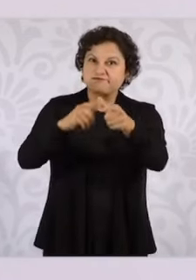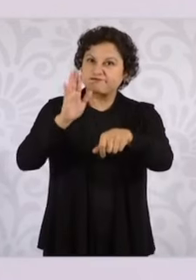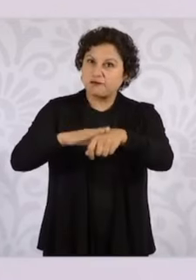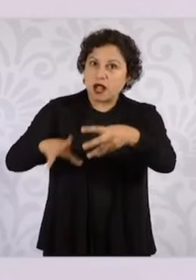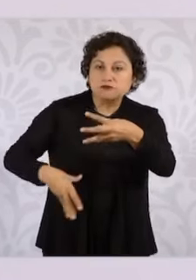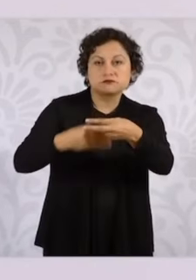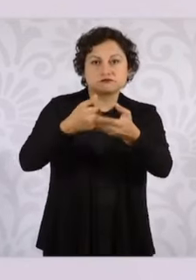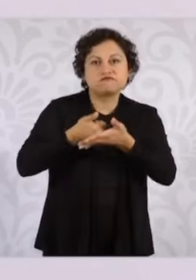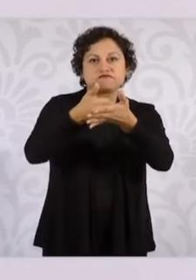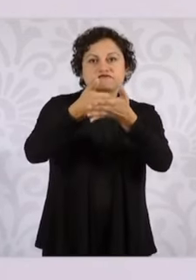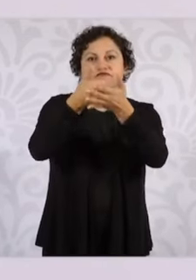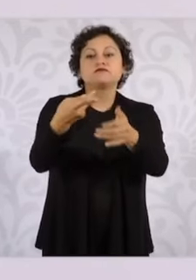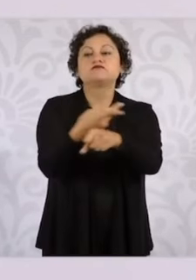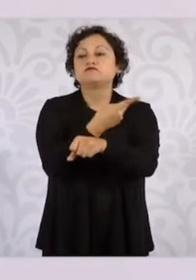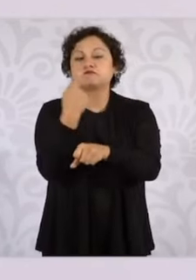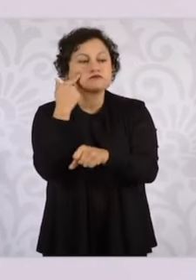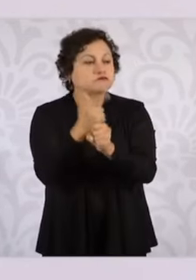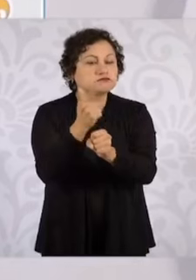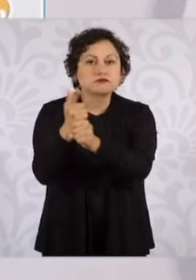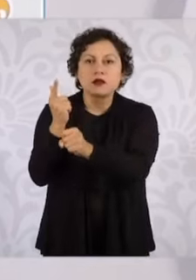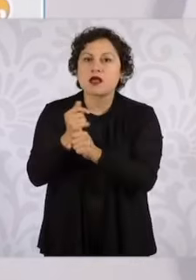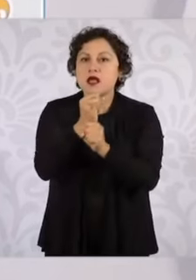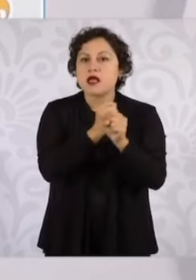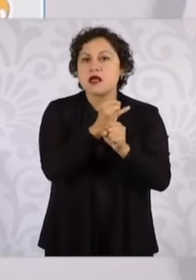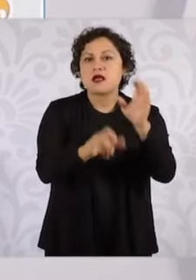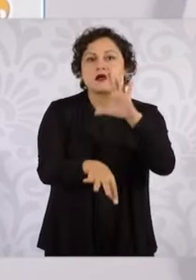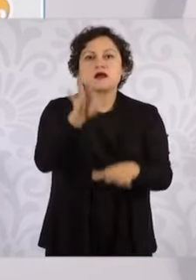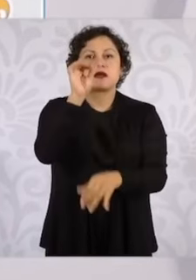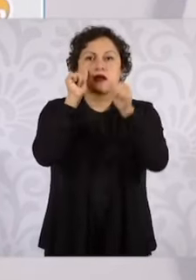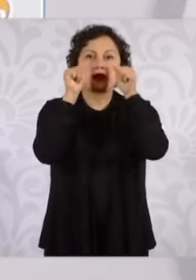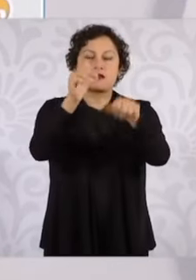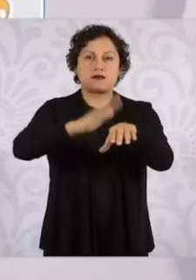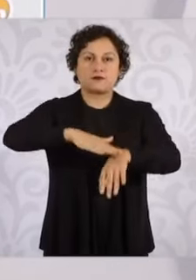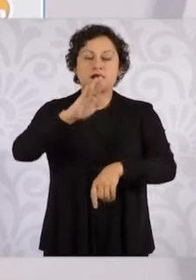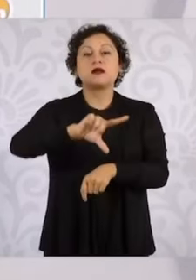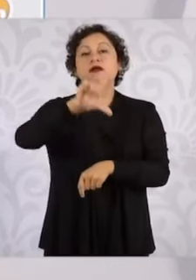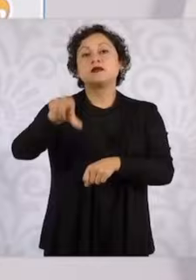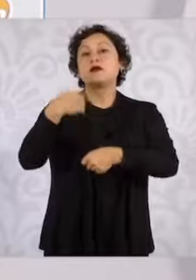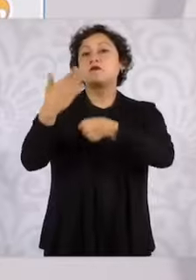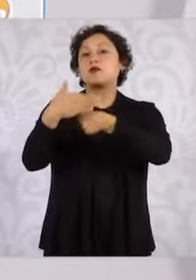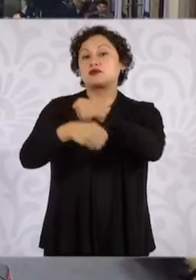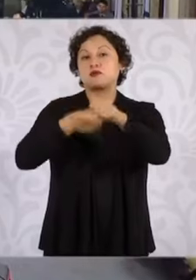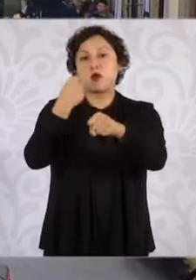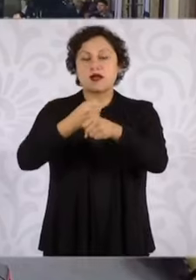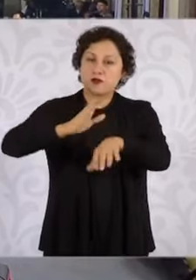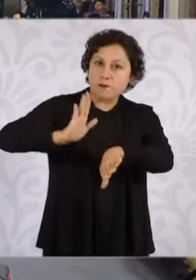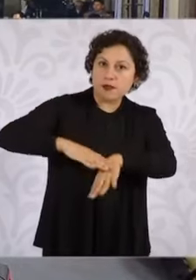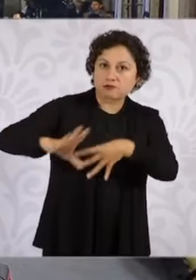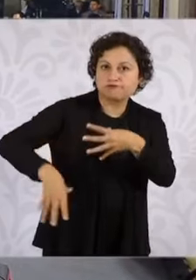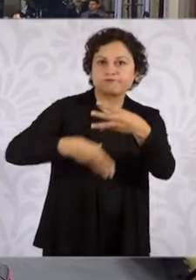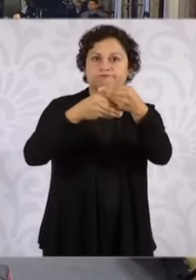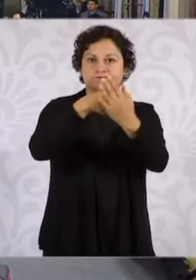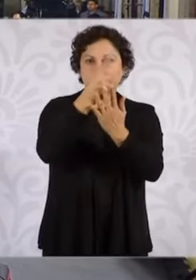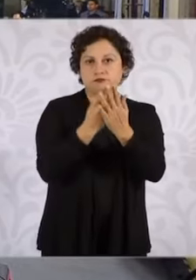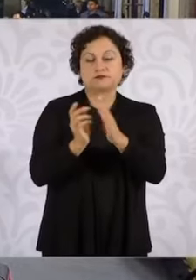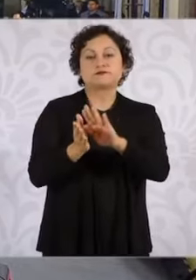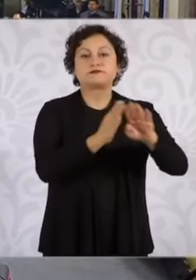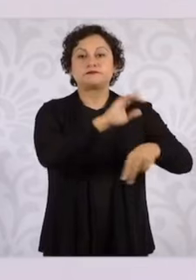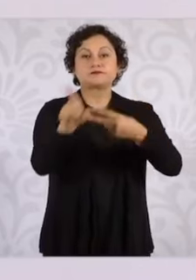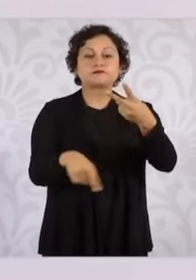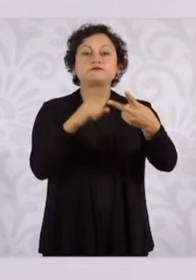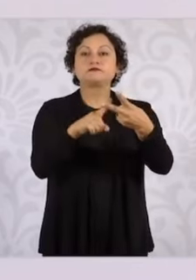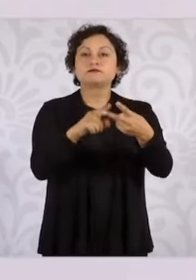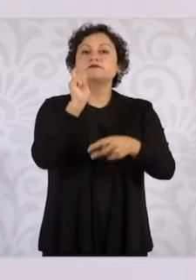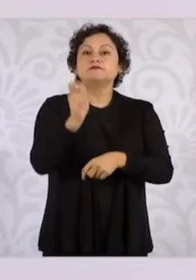es lo primero. Y el año que entra ya entraremos con algunos recursos adicionales para estos programas. Dos, consolidación de la Guardia